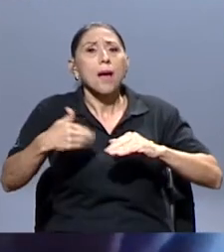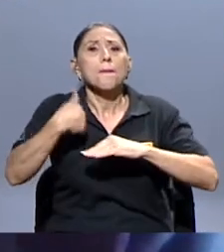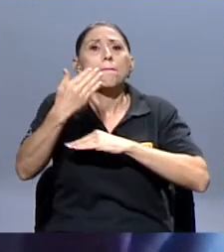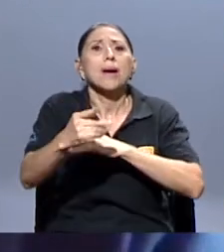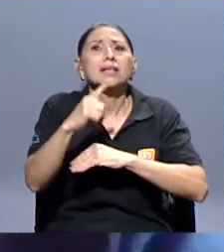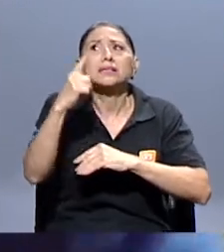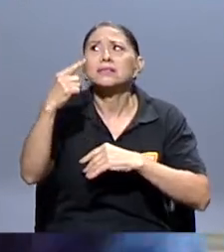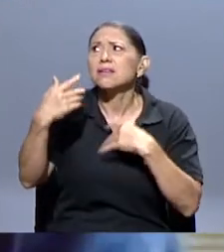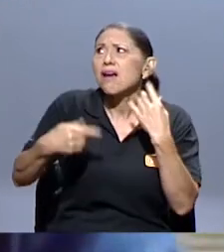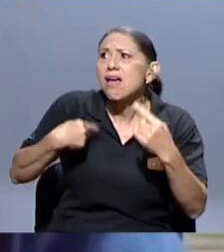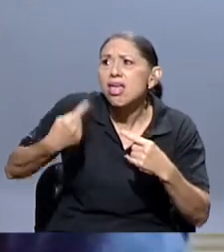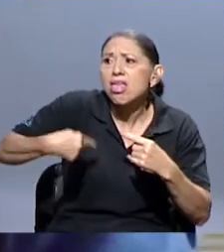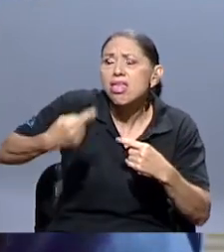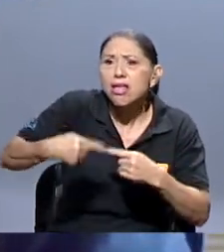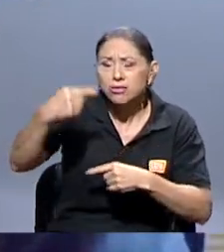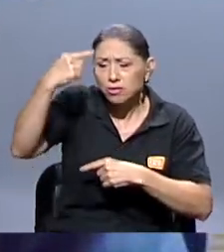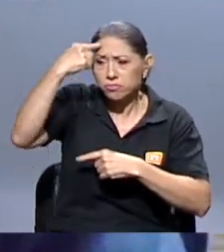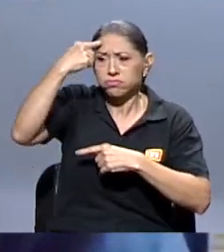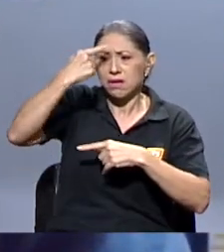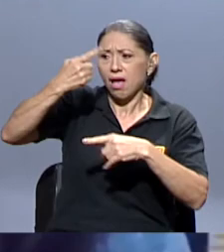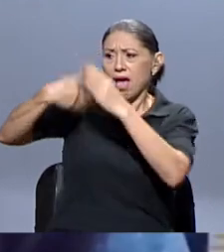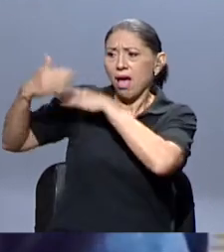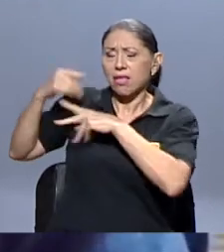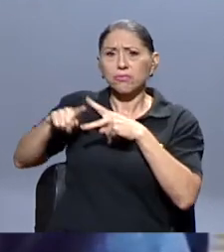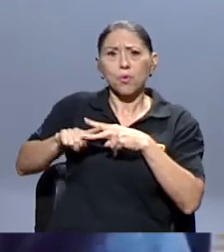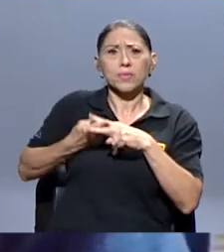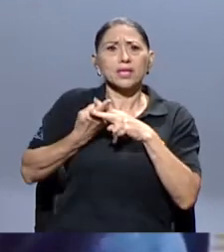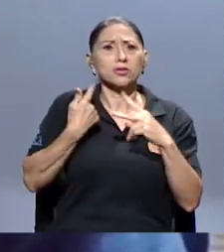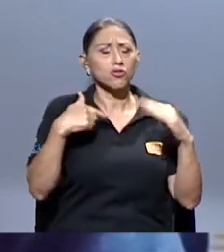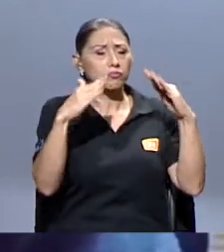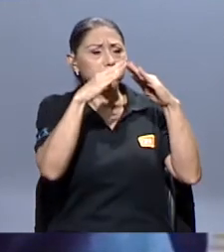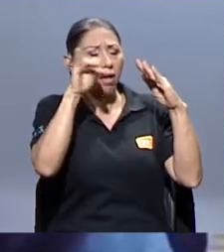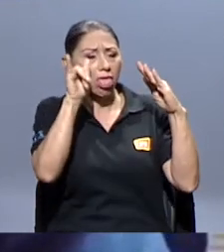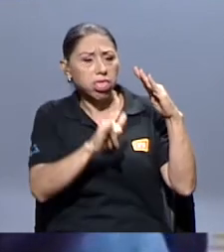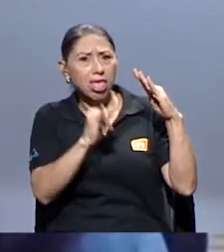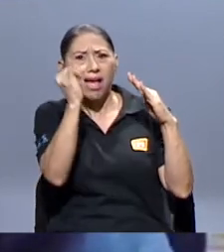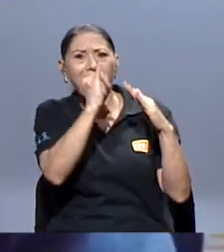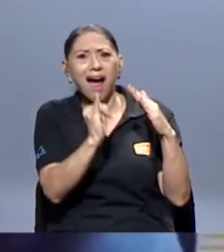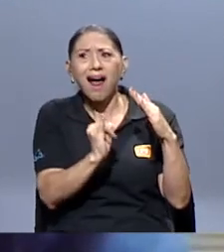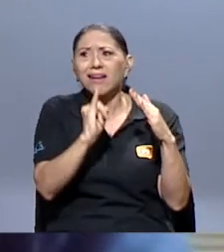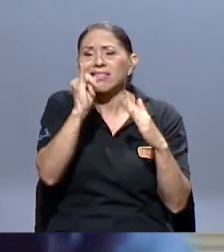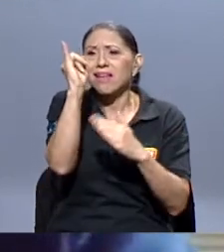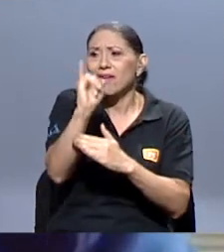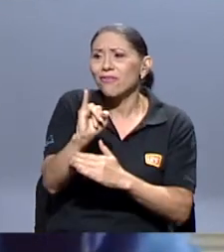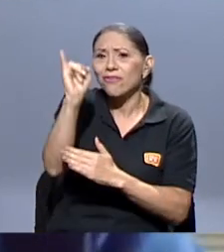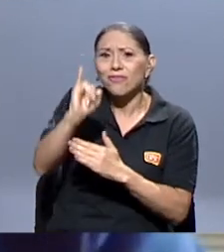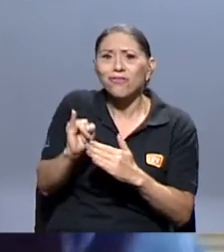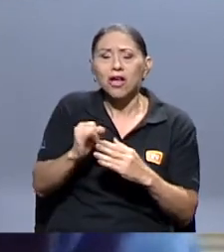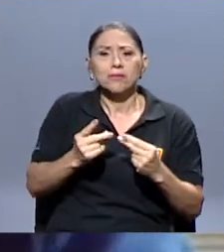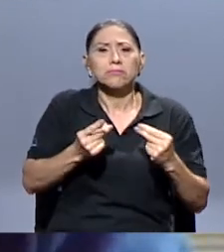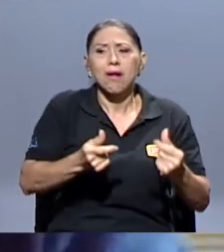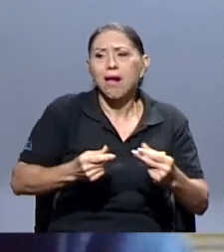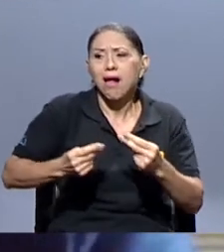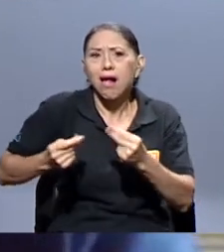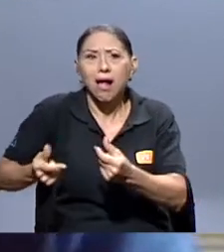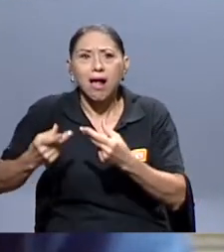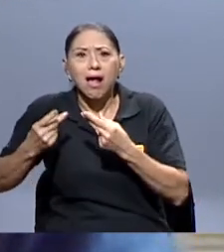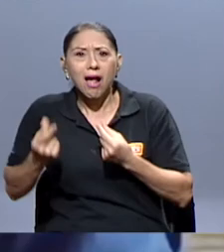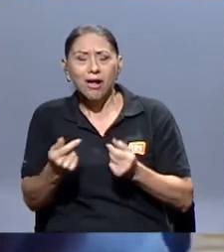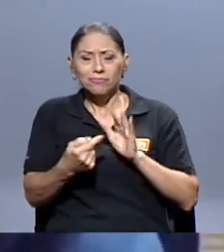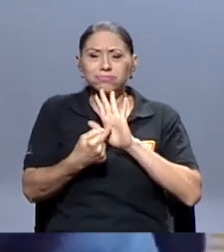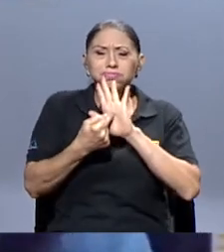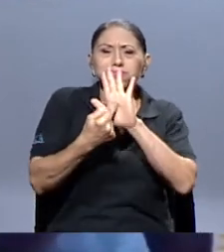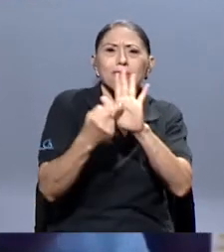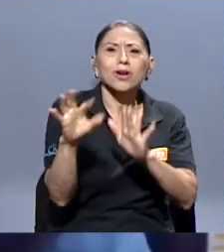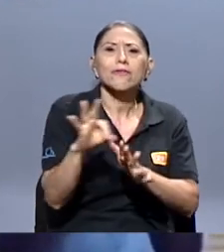me detengo y pienso que desde el comienzo de esto estoy haciendo el encierro un arte y pintando un lienzo. A puras rimas que le dan color es receta de